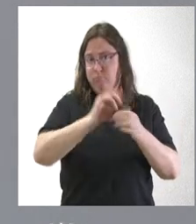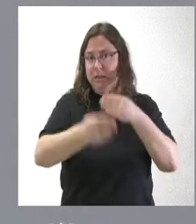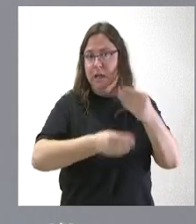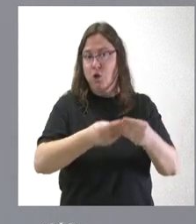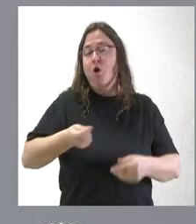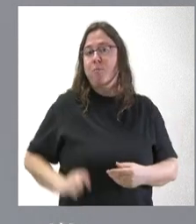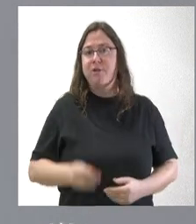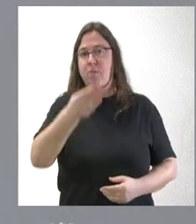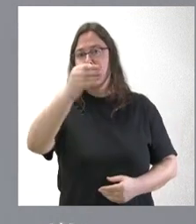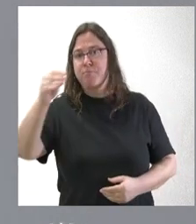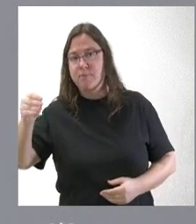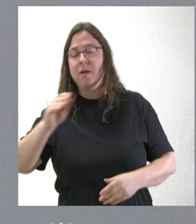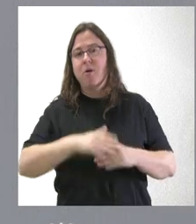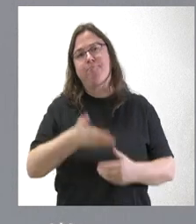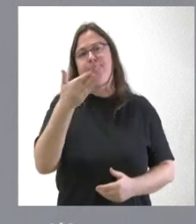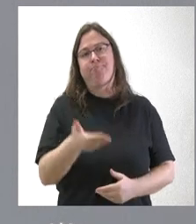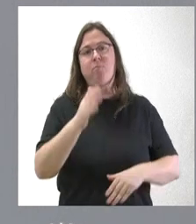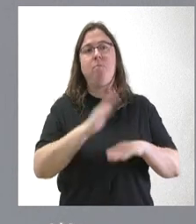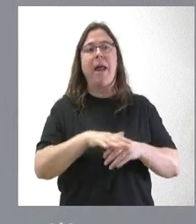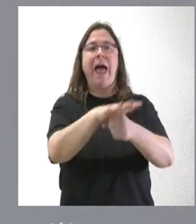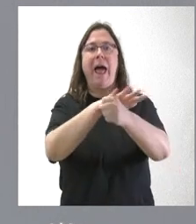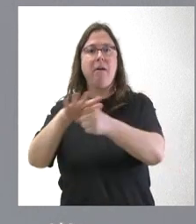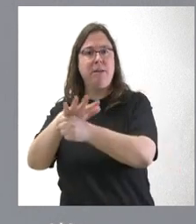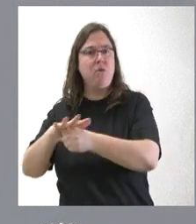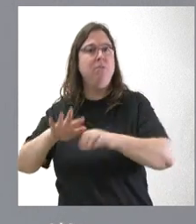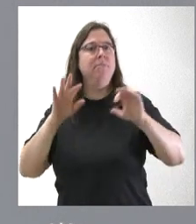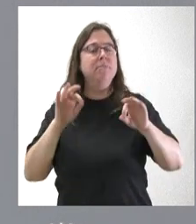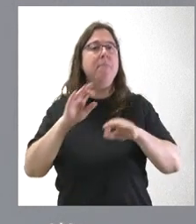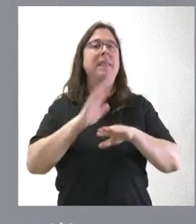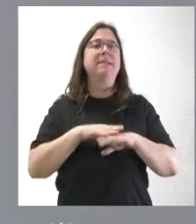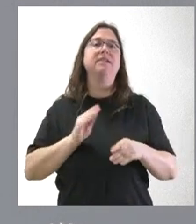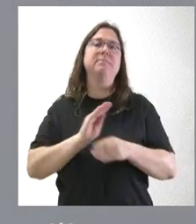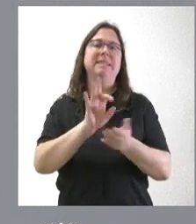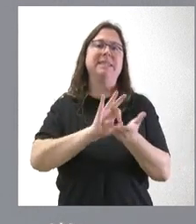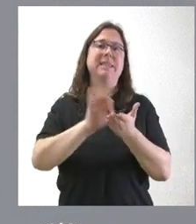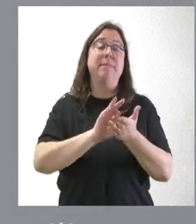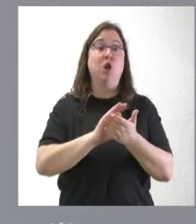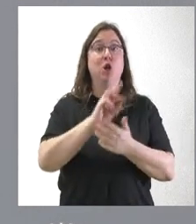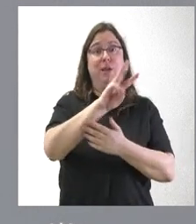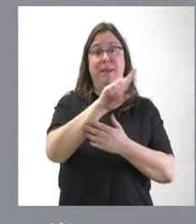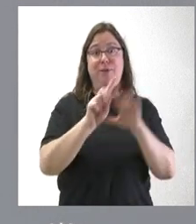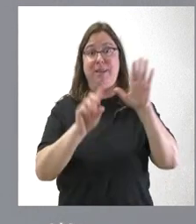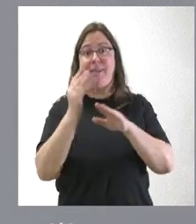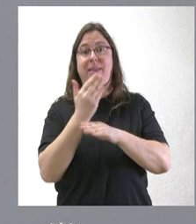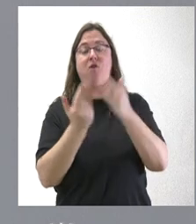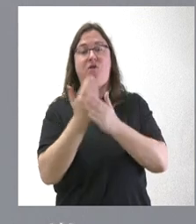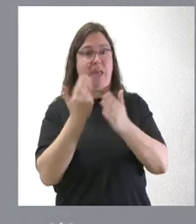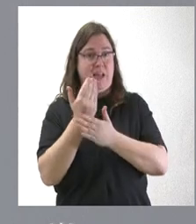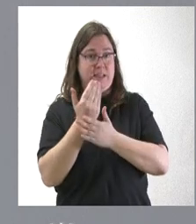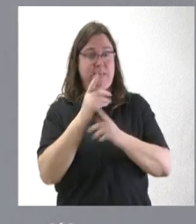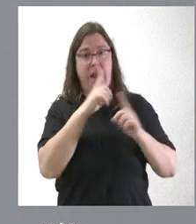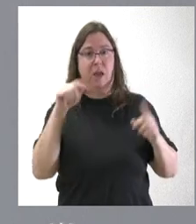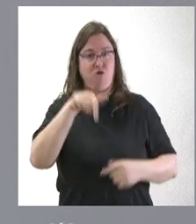profesionales muy relevantes en diversos ámbitos, fundamentalmente donde se presta servicio 365 días a la semana y también